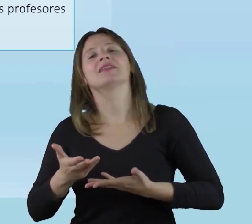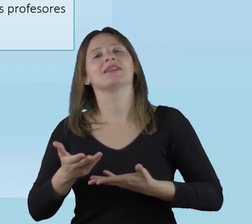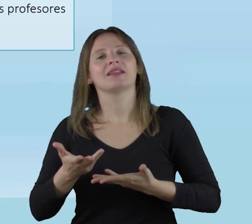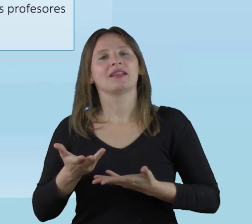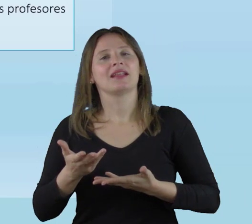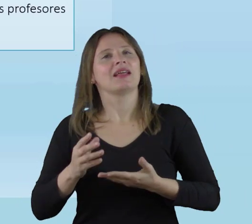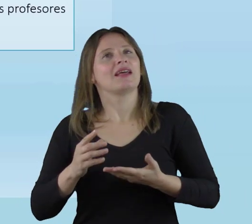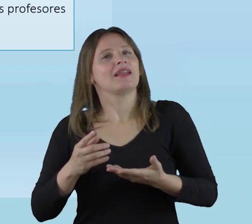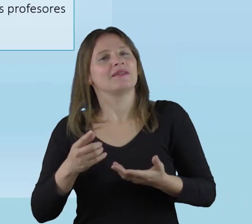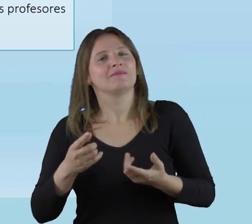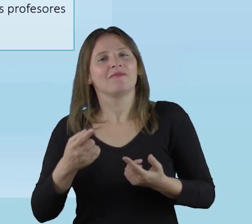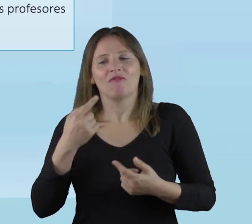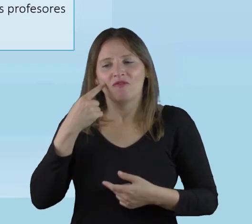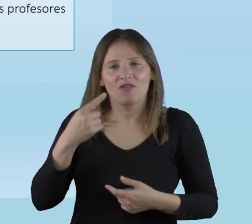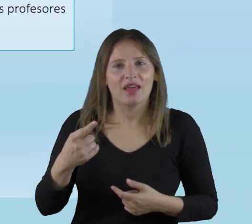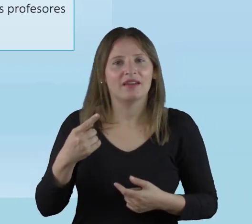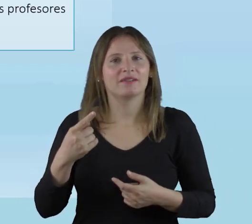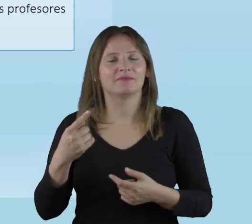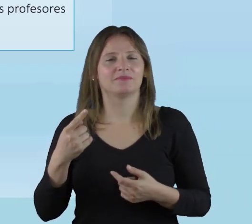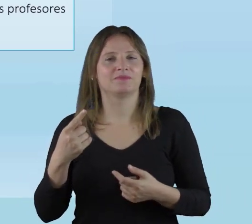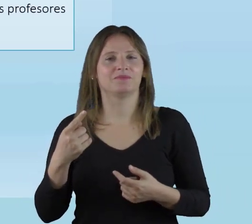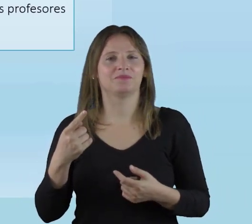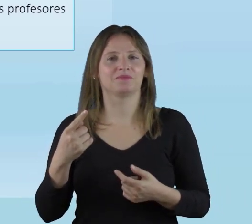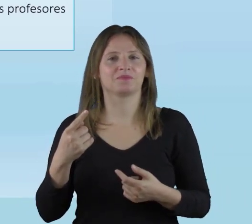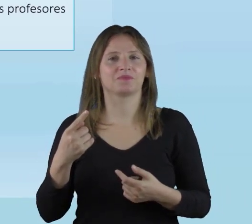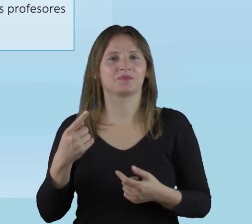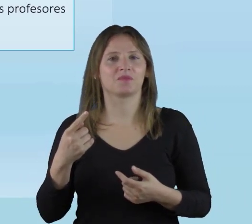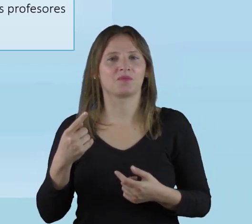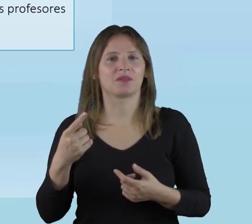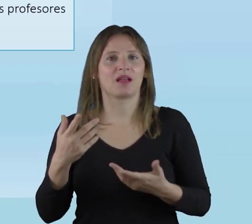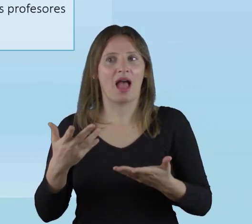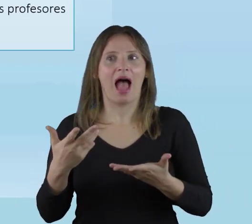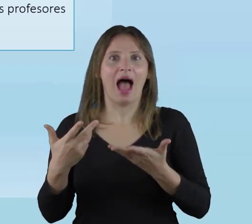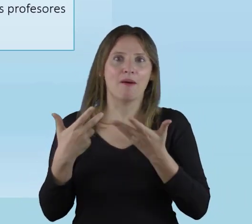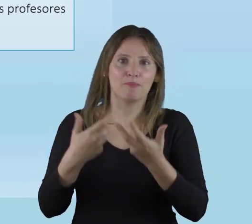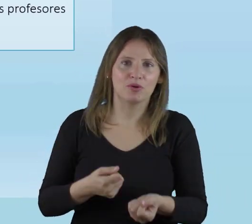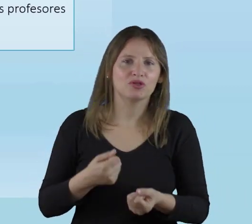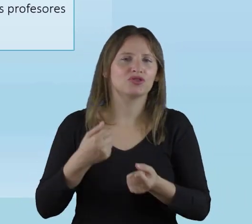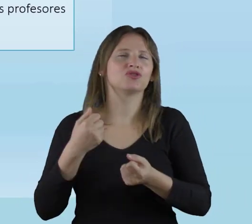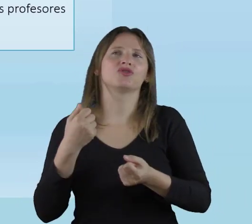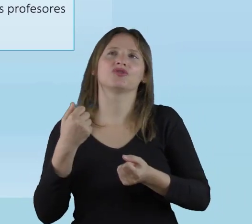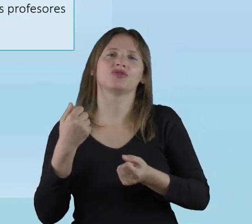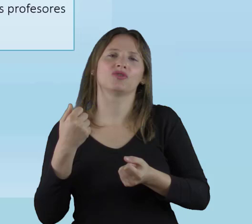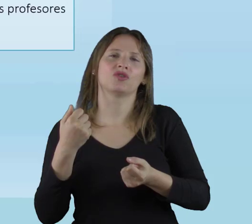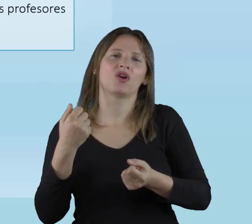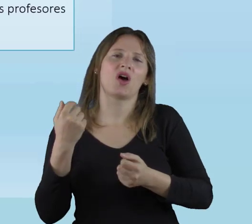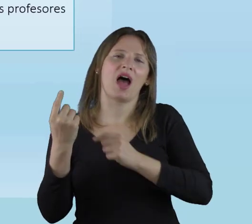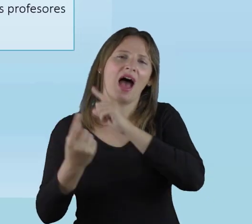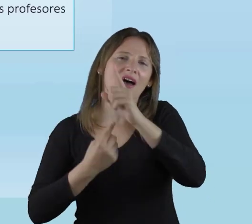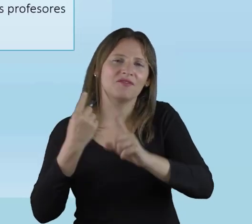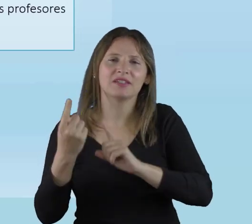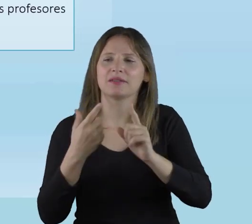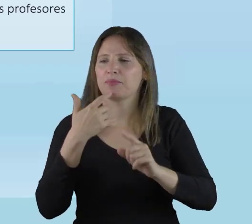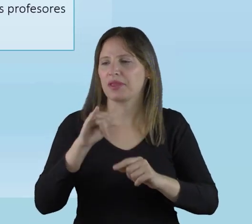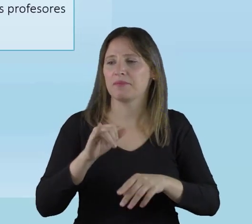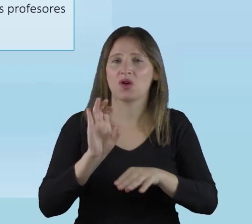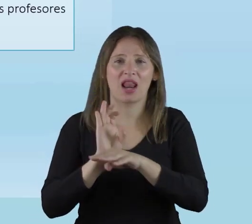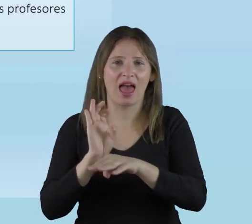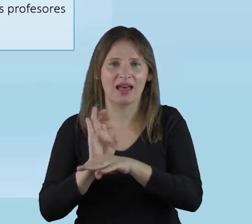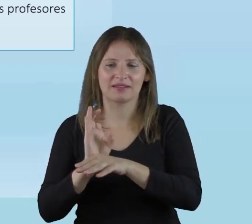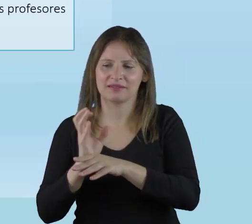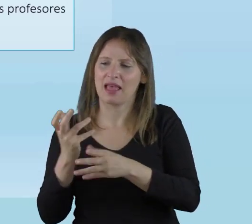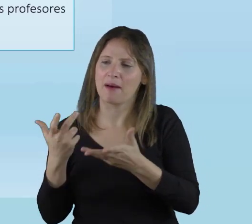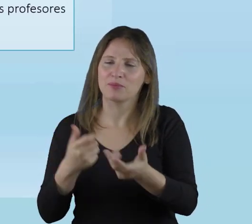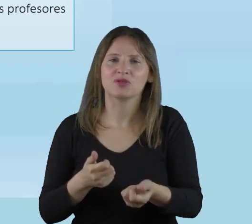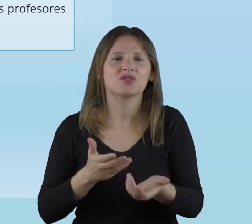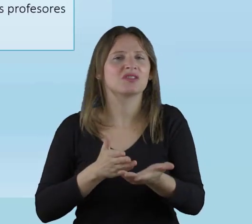más, tenemos que ver que los apoyos que a veces